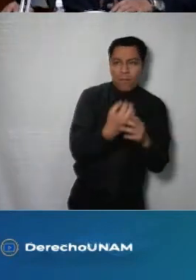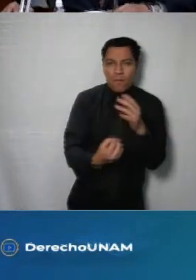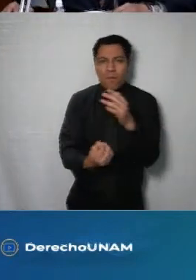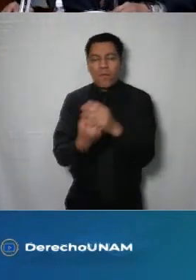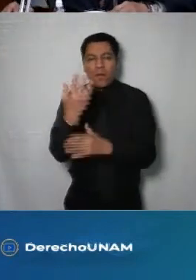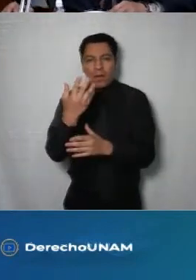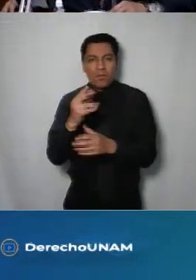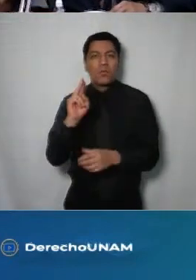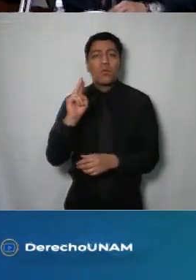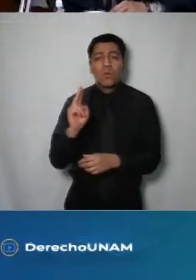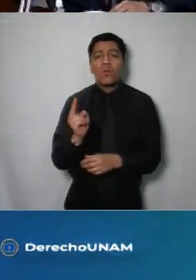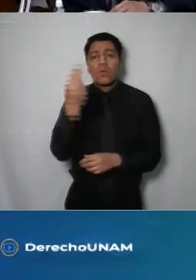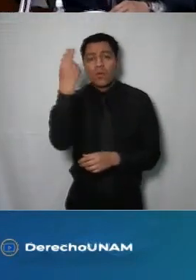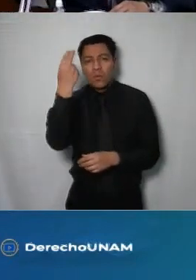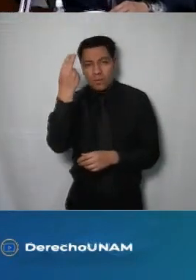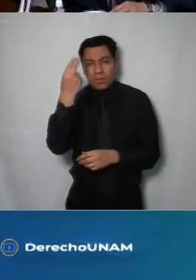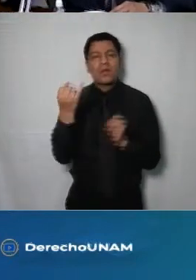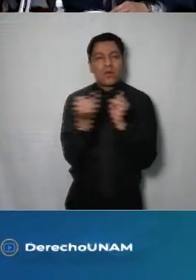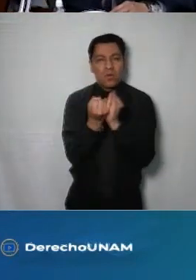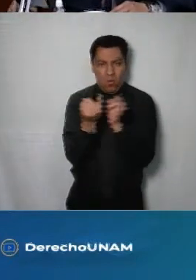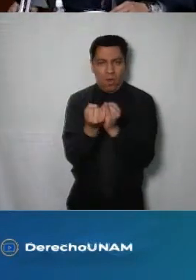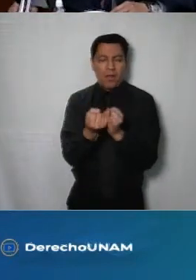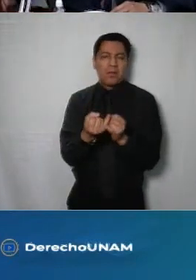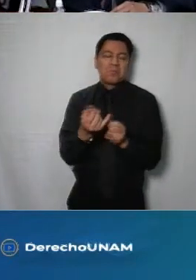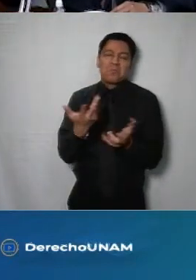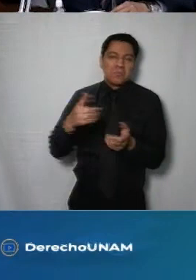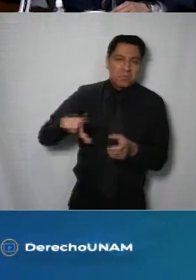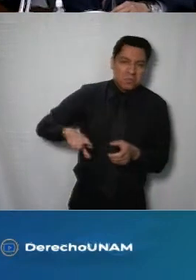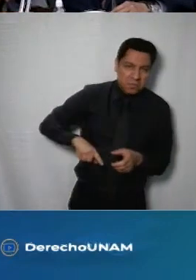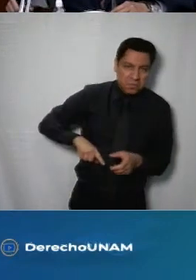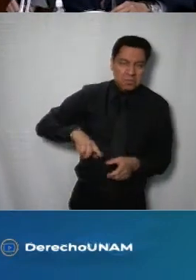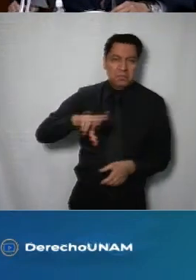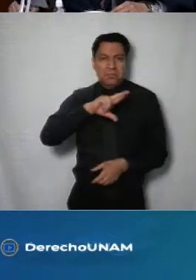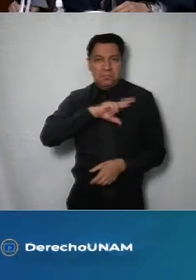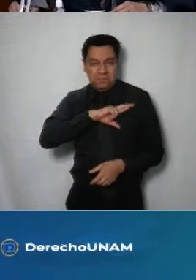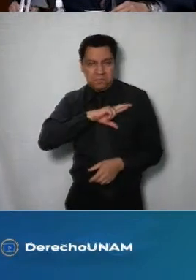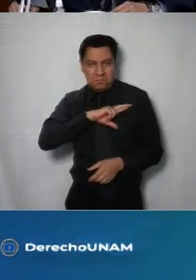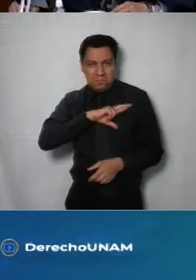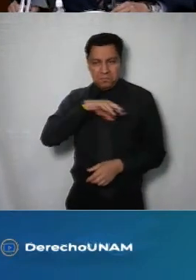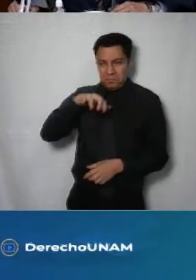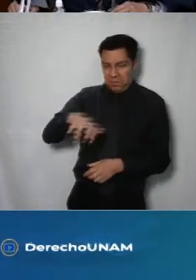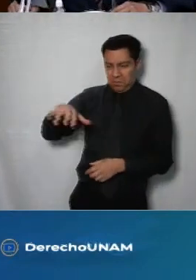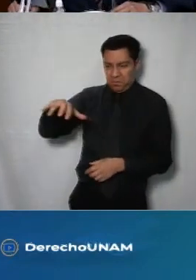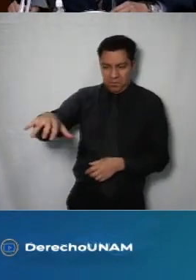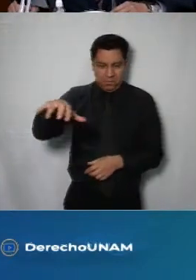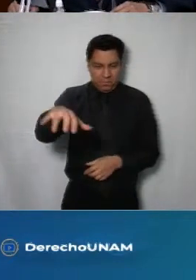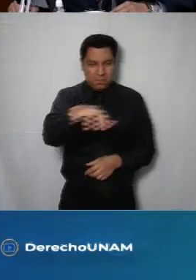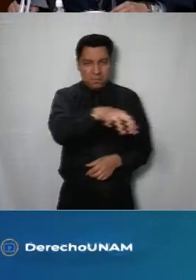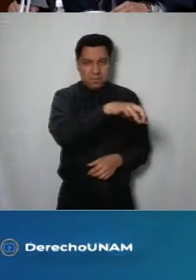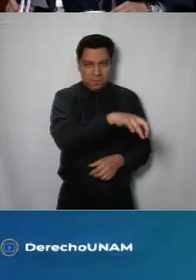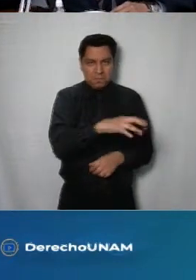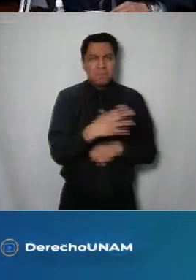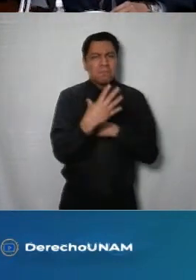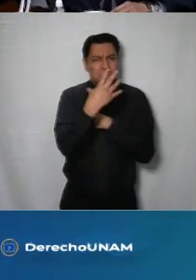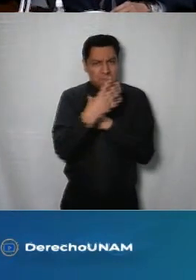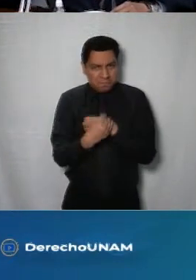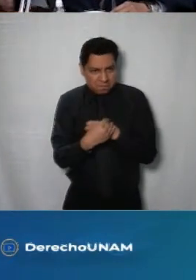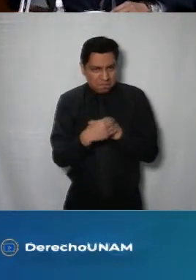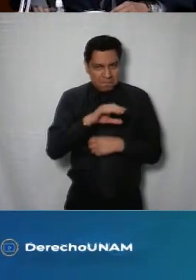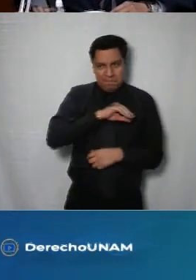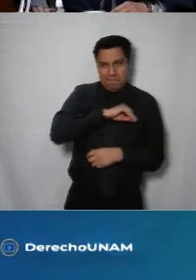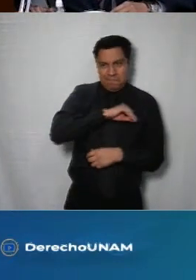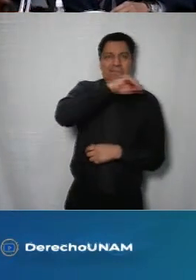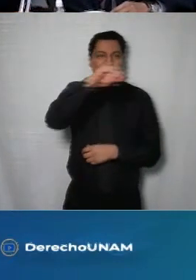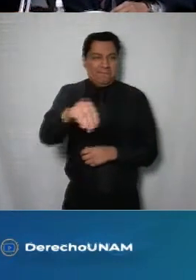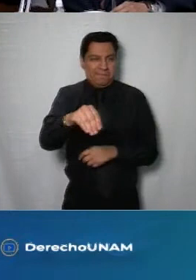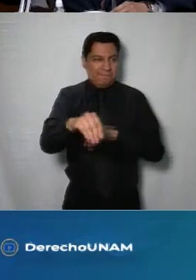públicos en las universidades tanto públicas como privadas porque vendrán nuevas sedes y nuevas universidades por cierto ahora Carmen